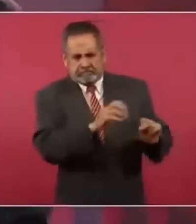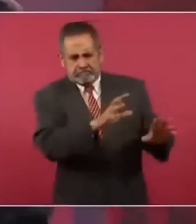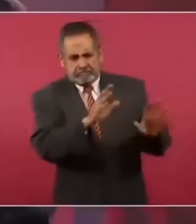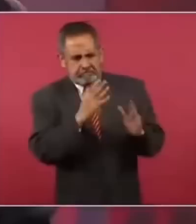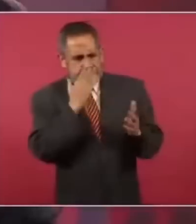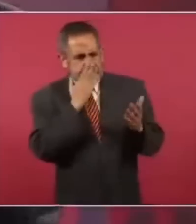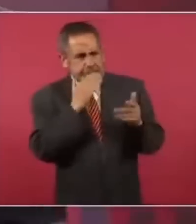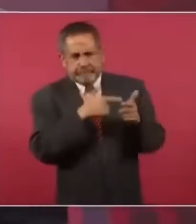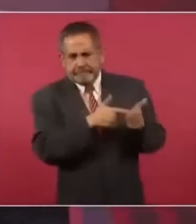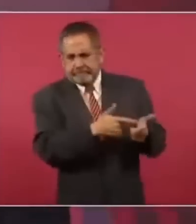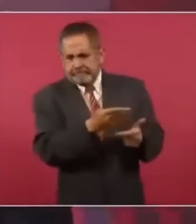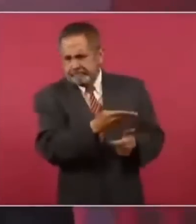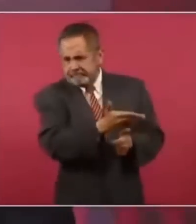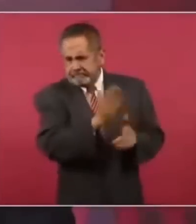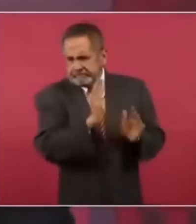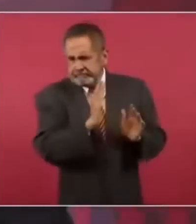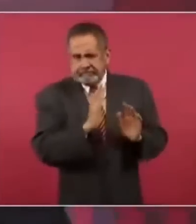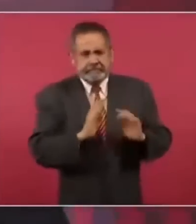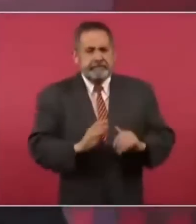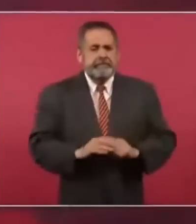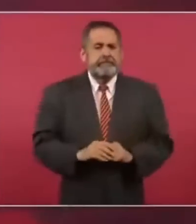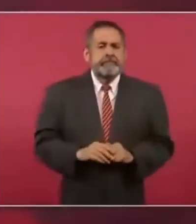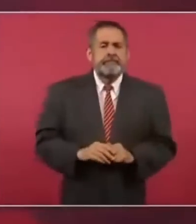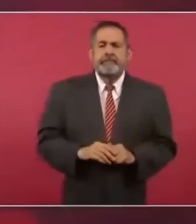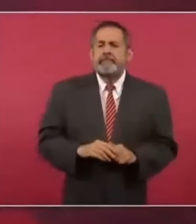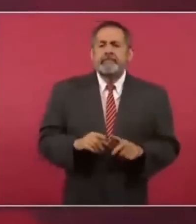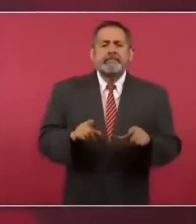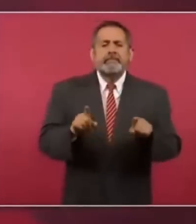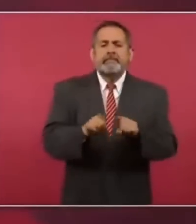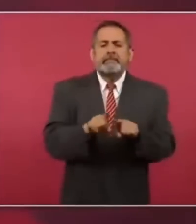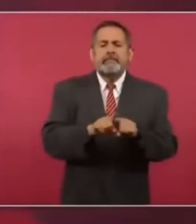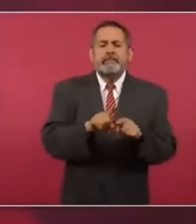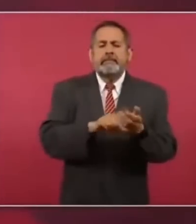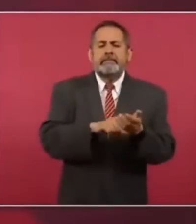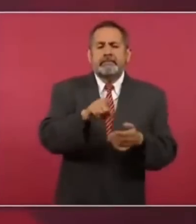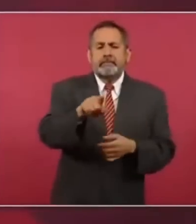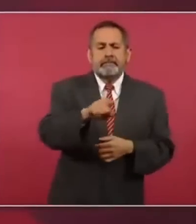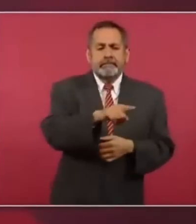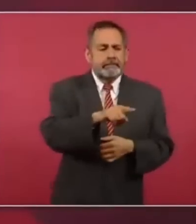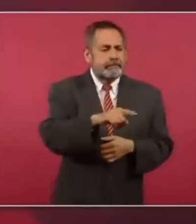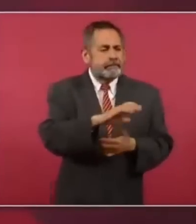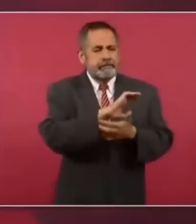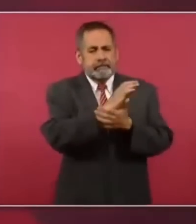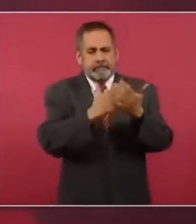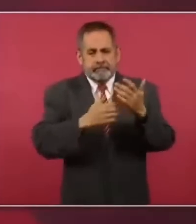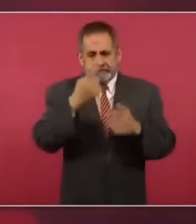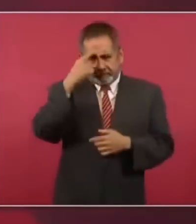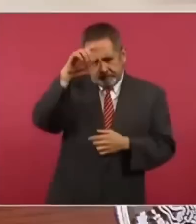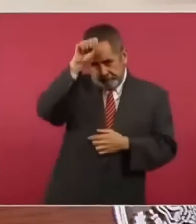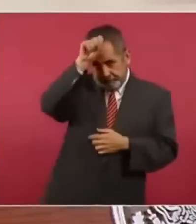lo mismo los contratos de minería